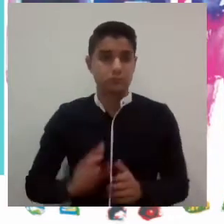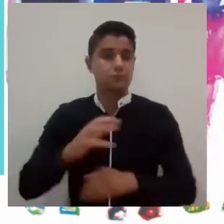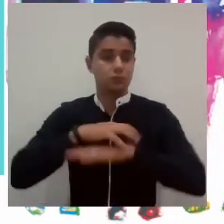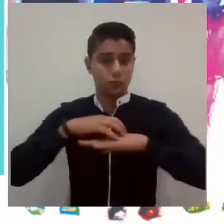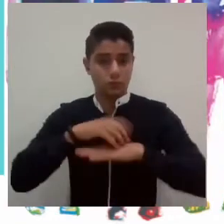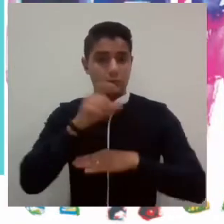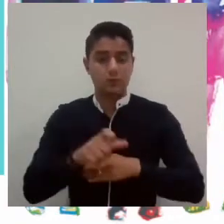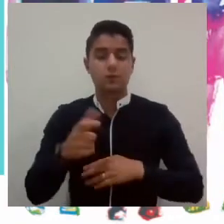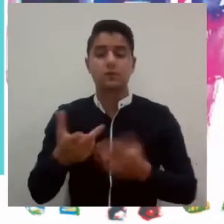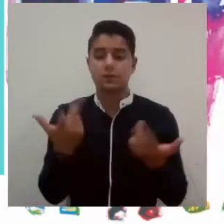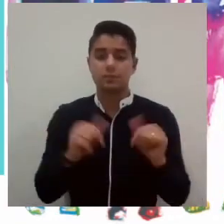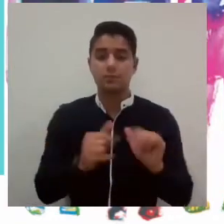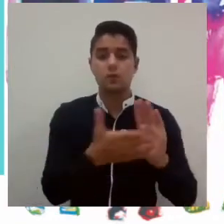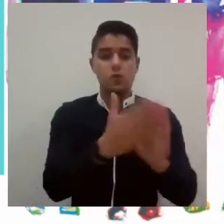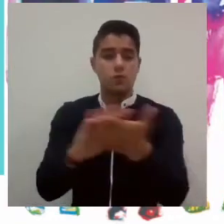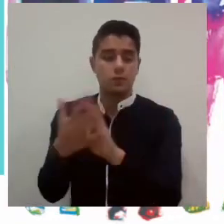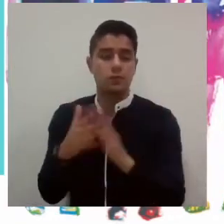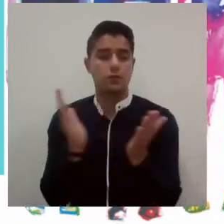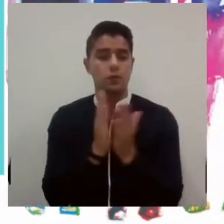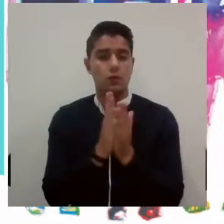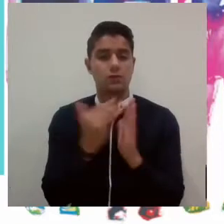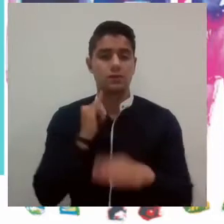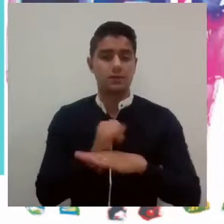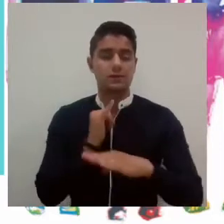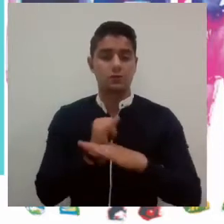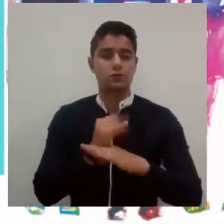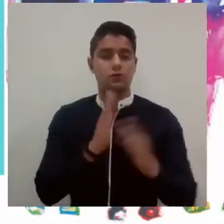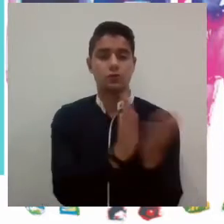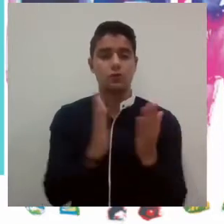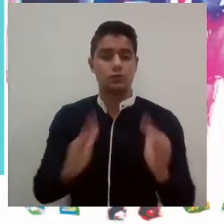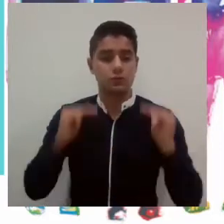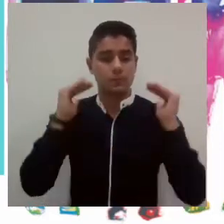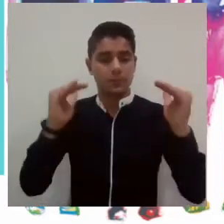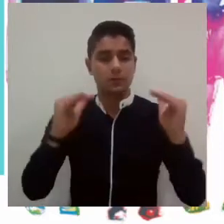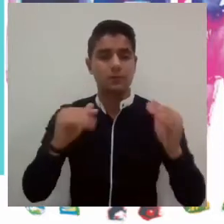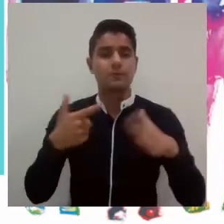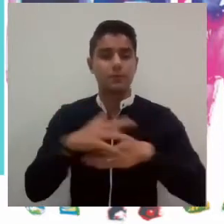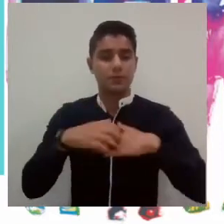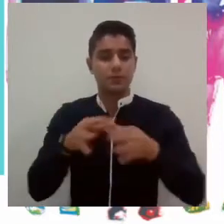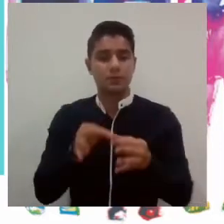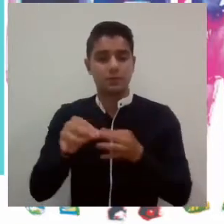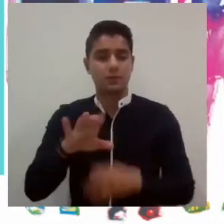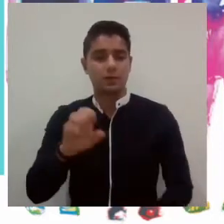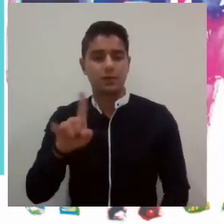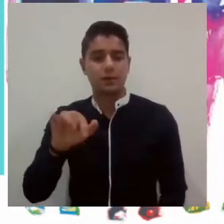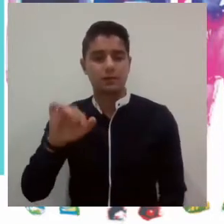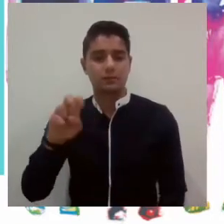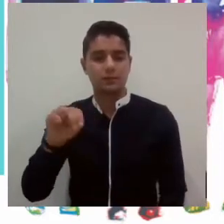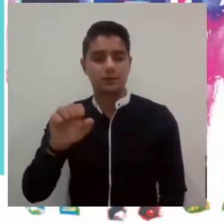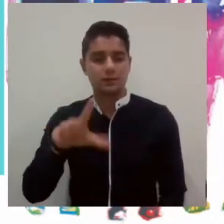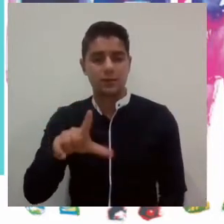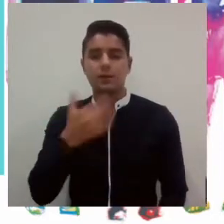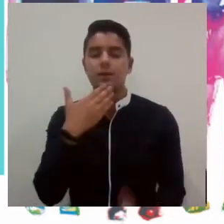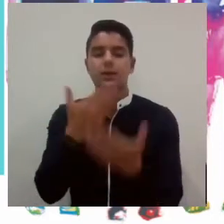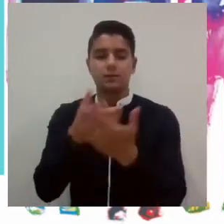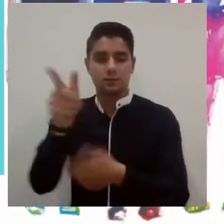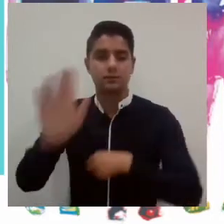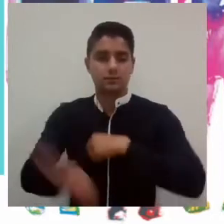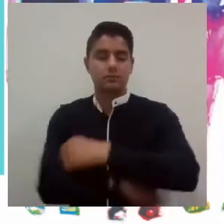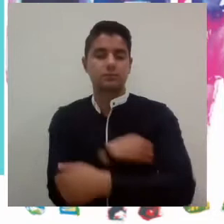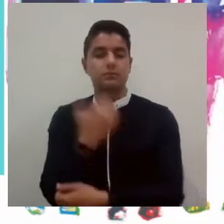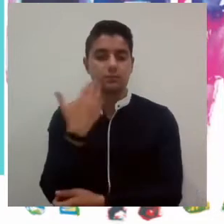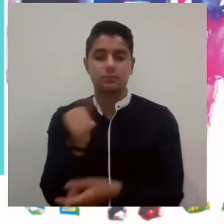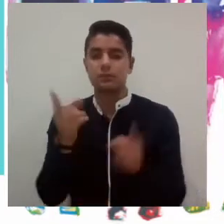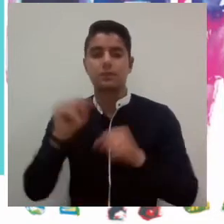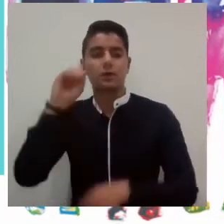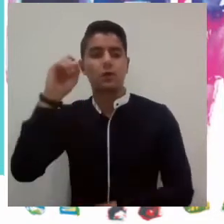y en nombre de toda la comunidad educativa de nuestra institución de educación superior y FID del Espinal, también quiero dar las gracias a usted, señora Ministra,